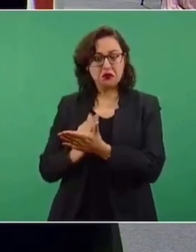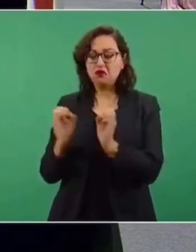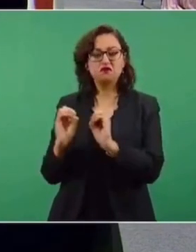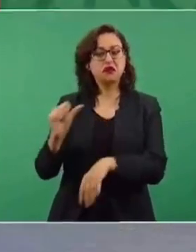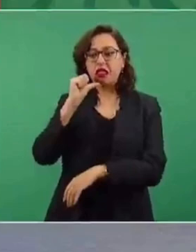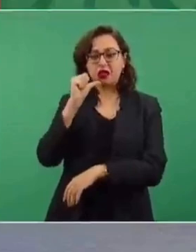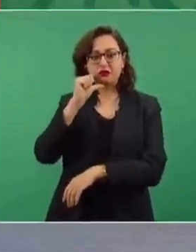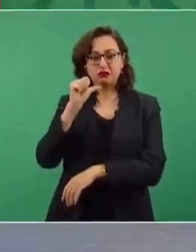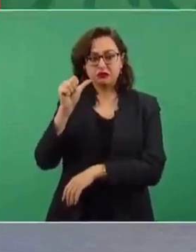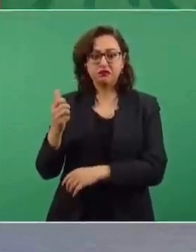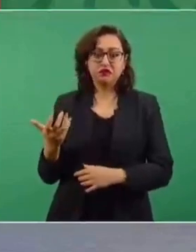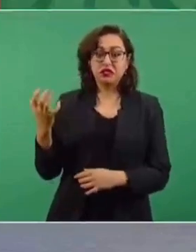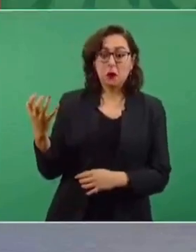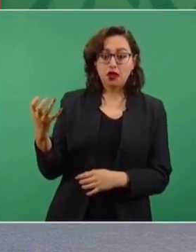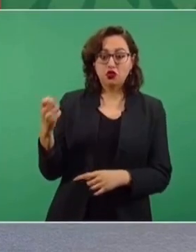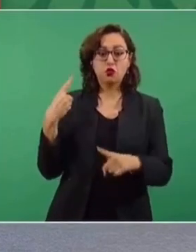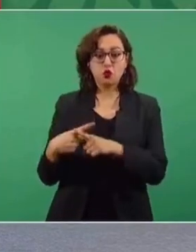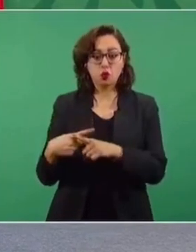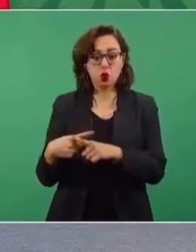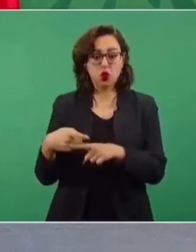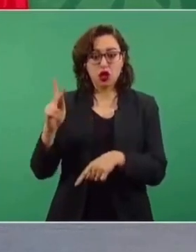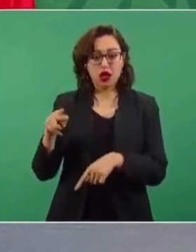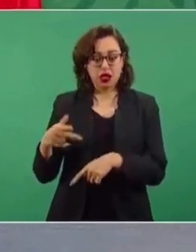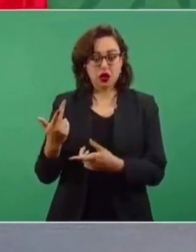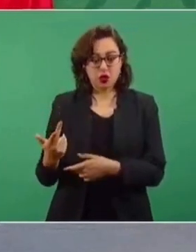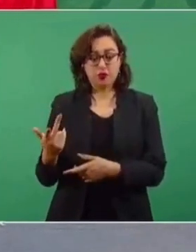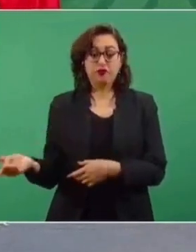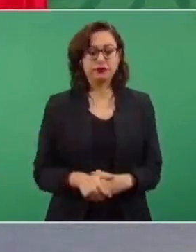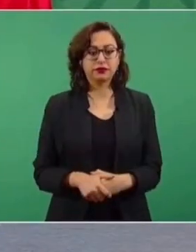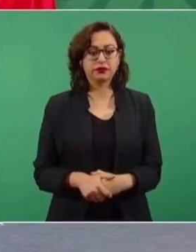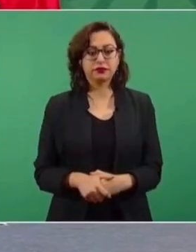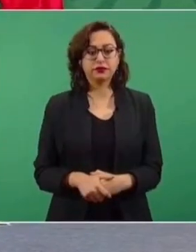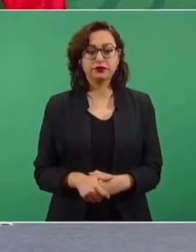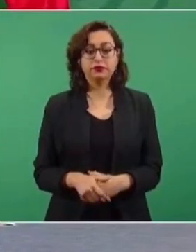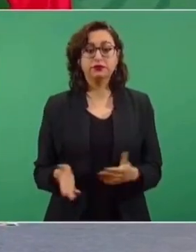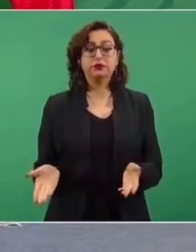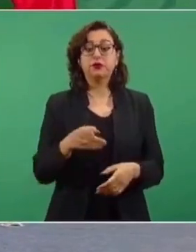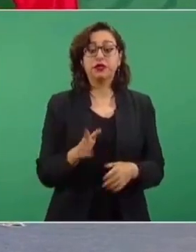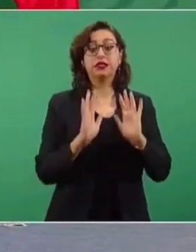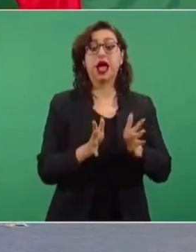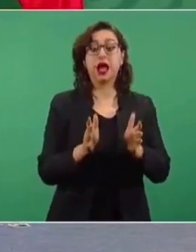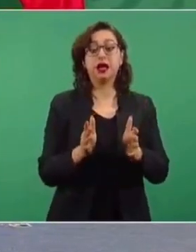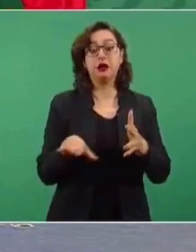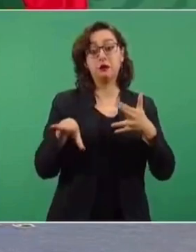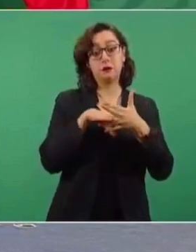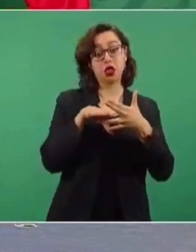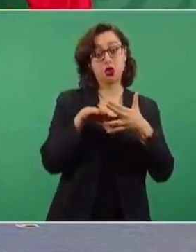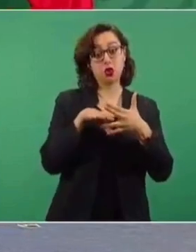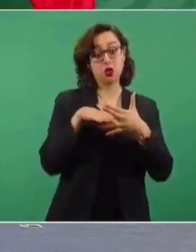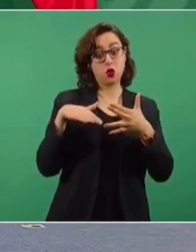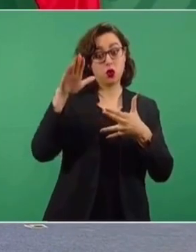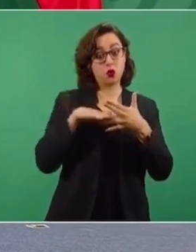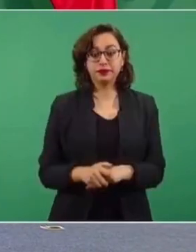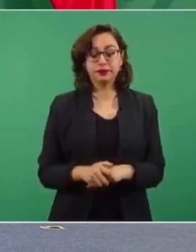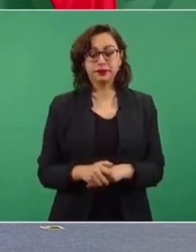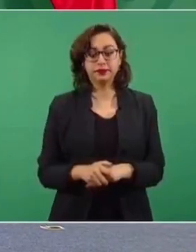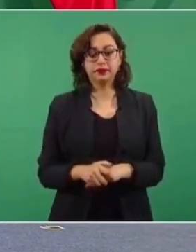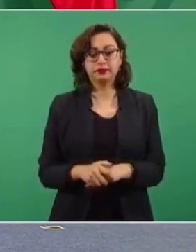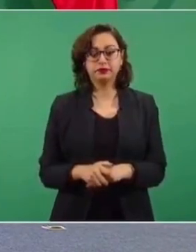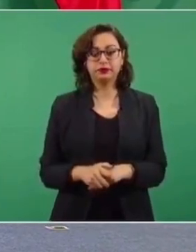cinco o dos pesos kilowatt. Esta es una tienda de abarrotes, este es con subsidio de clase media, un hogar.